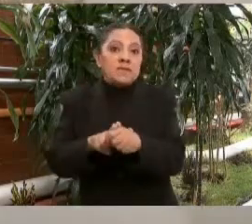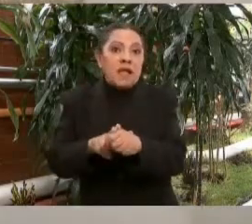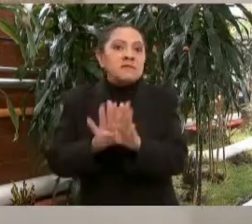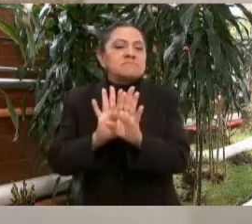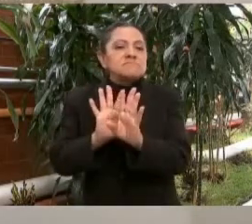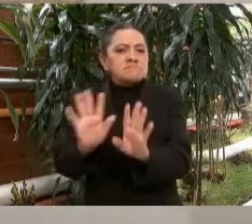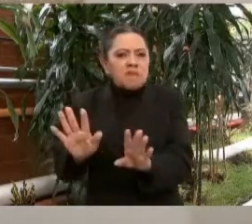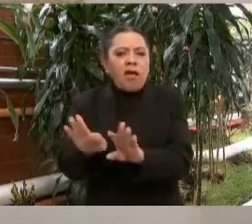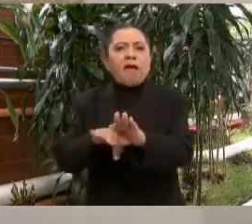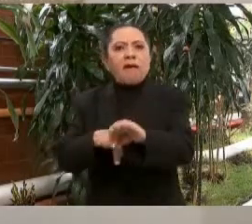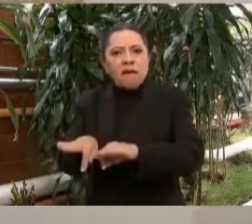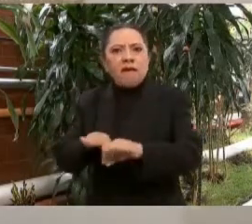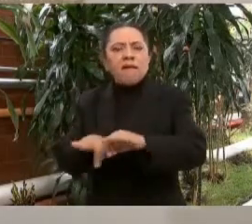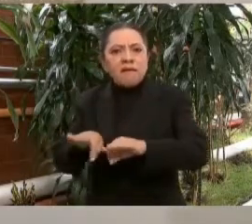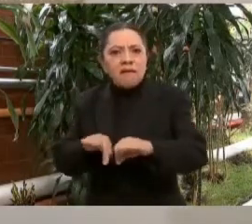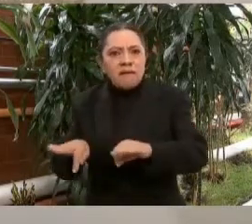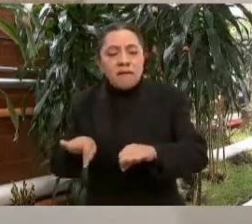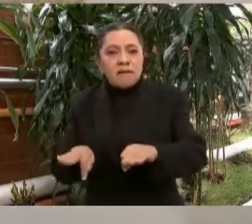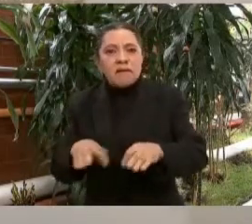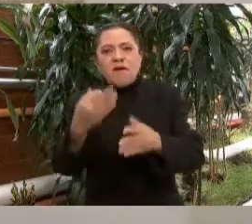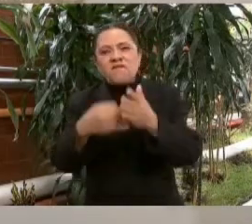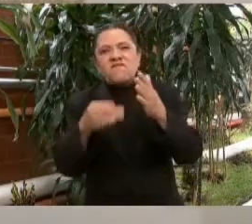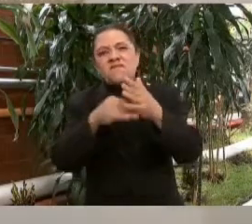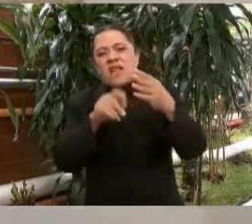y cuatro por